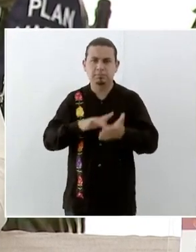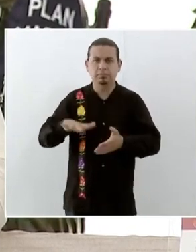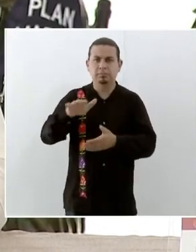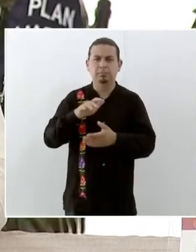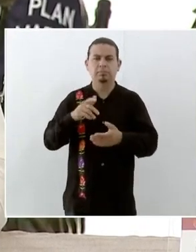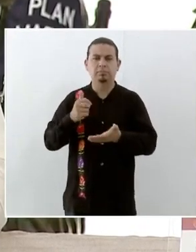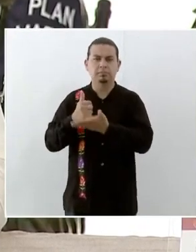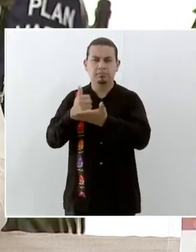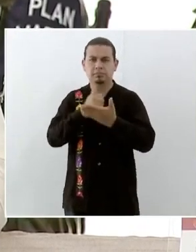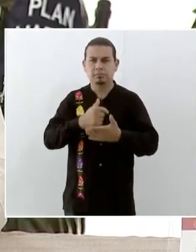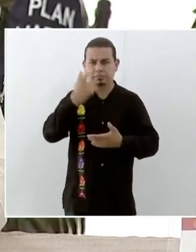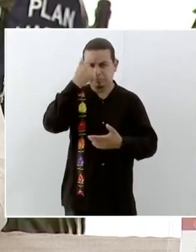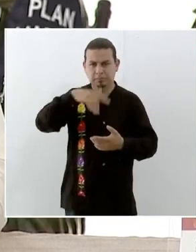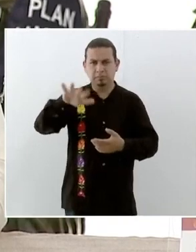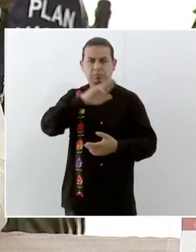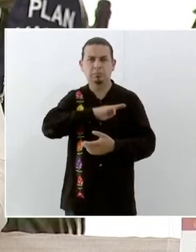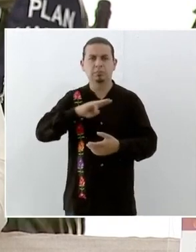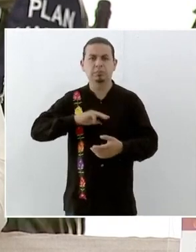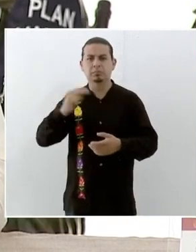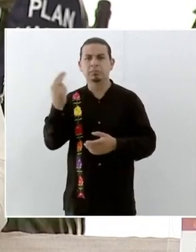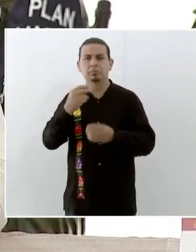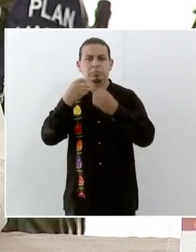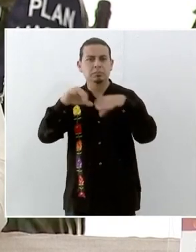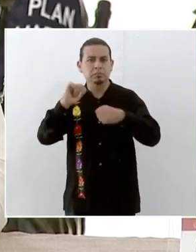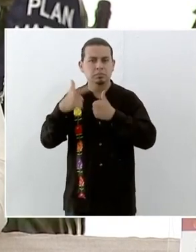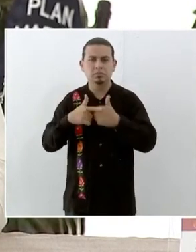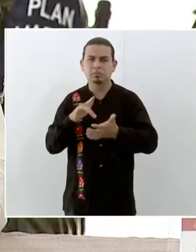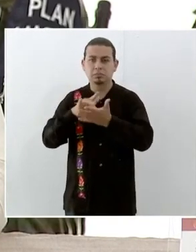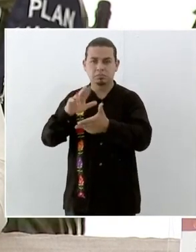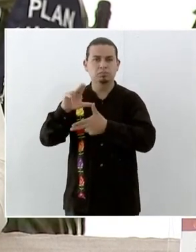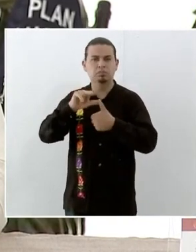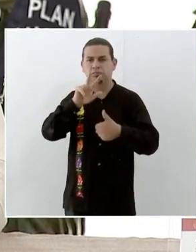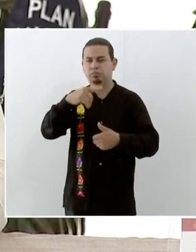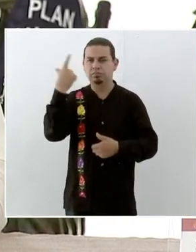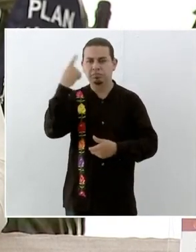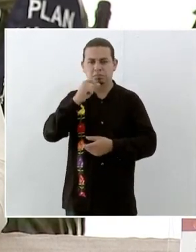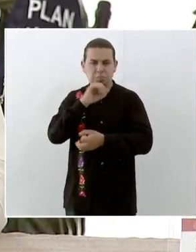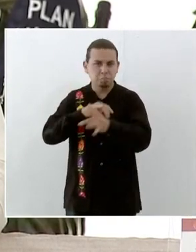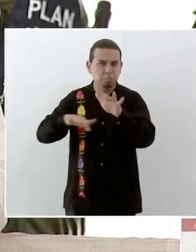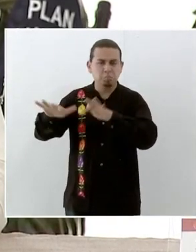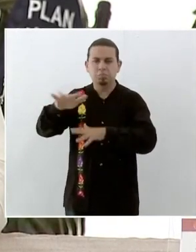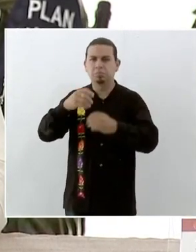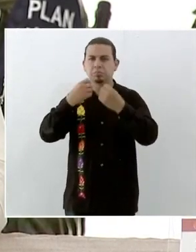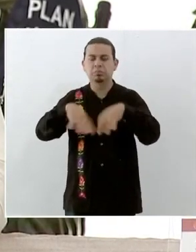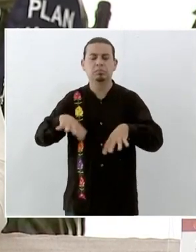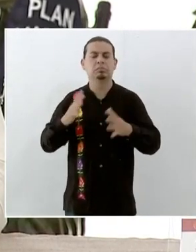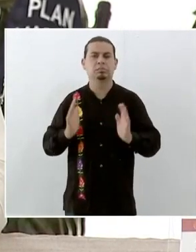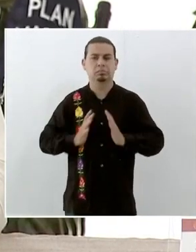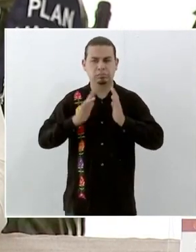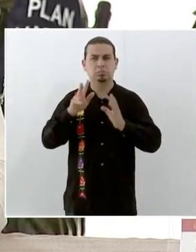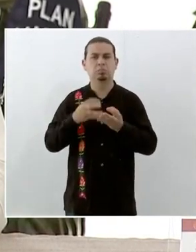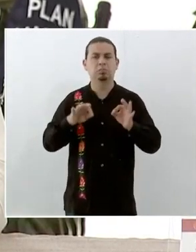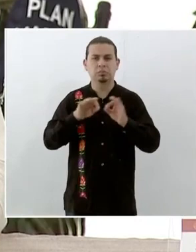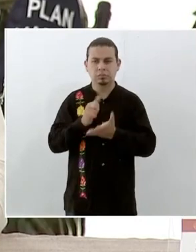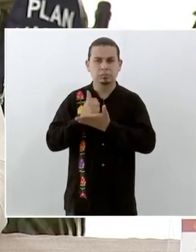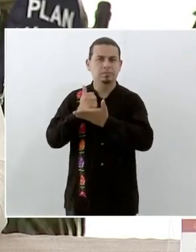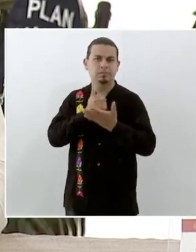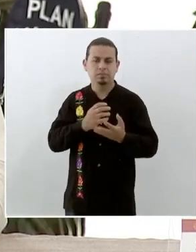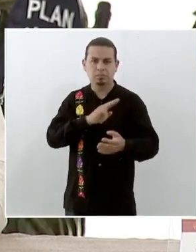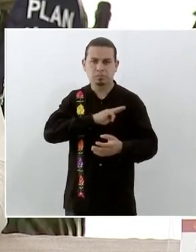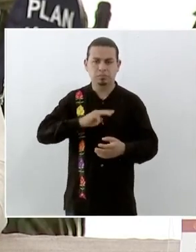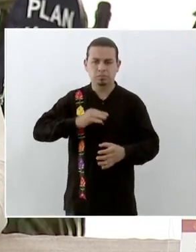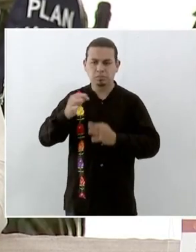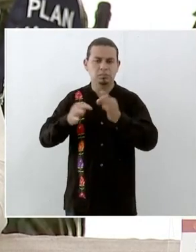la rehabilitación de la infraestructura municipal. Este huracán ha tenido afectaciones importantes en la infraestructura de 31 municipios.